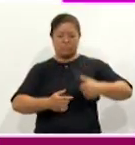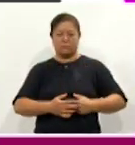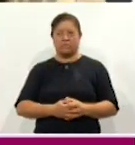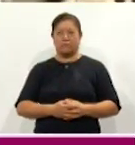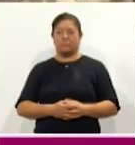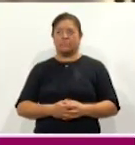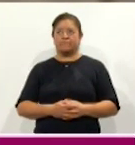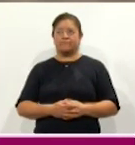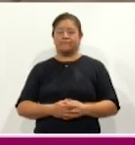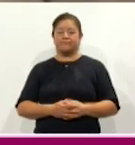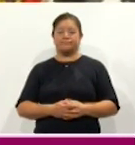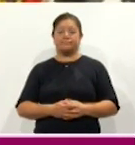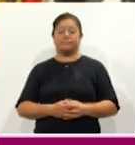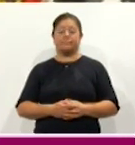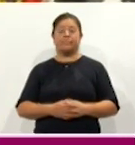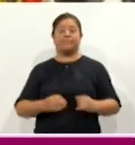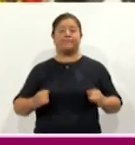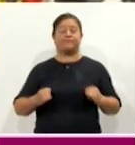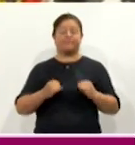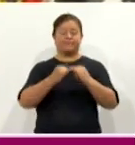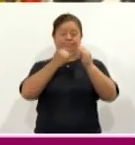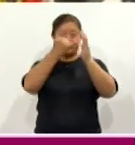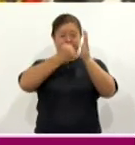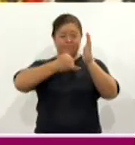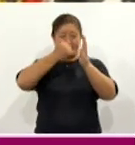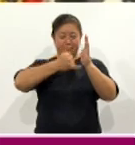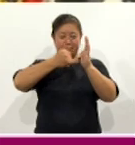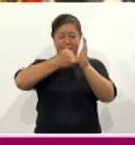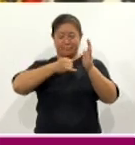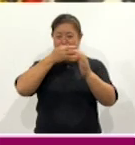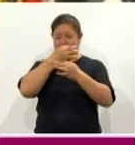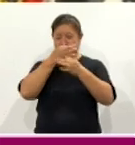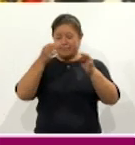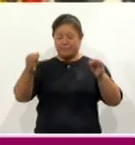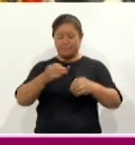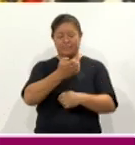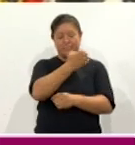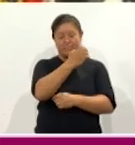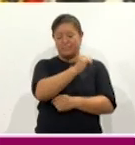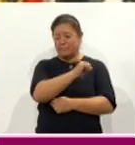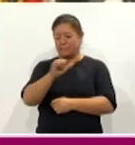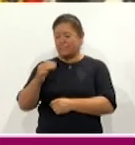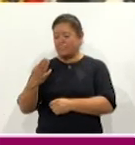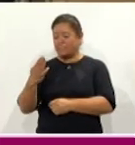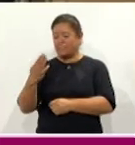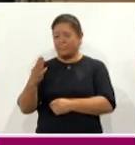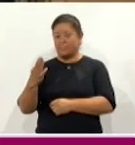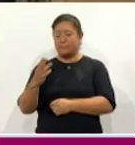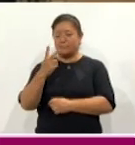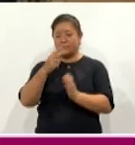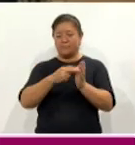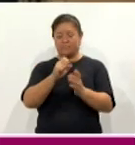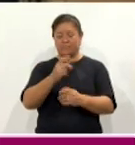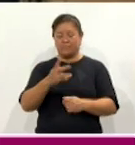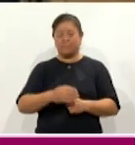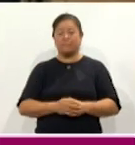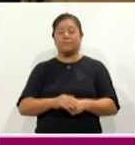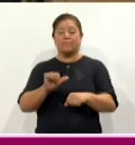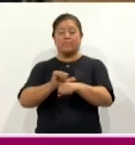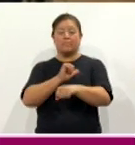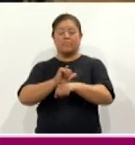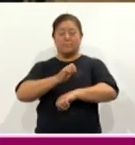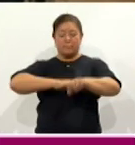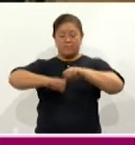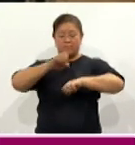El Instituto Nacional de Estadística y Geografía reportó que de enero a mayo de 2024, la industria automotriz en